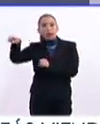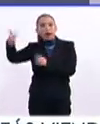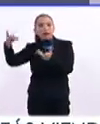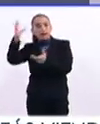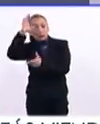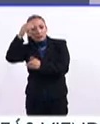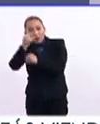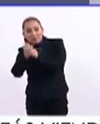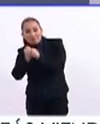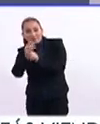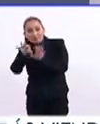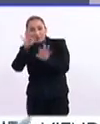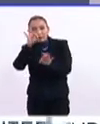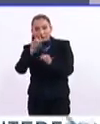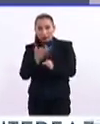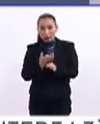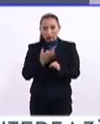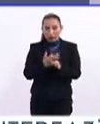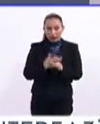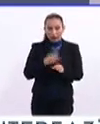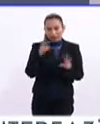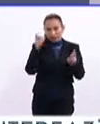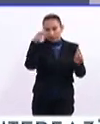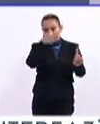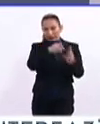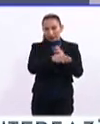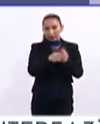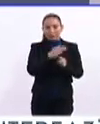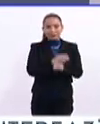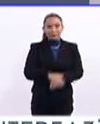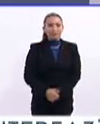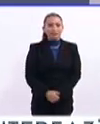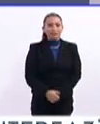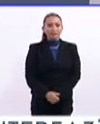académica que se está desarrollando con respecto a este elemento.